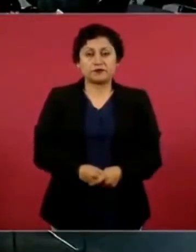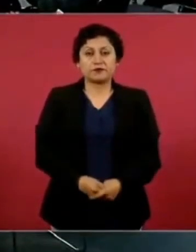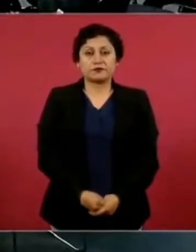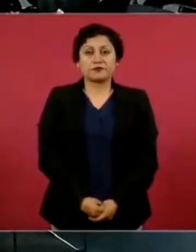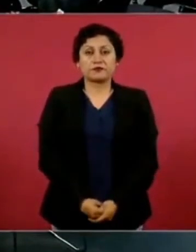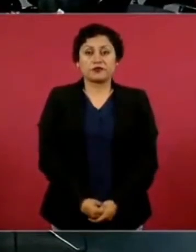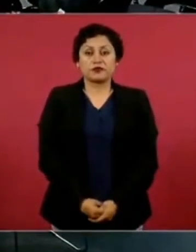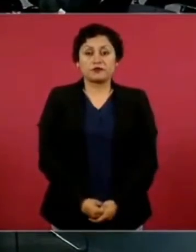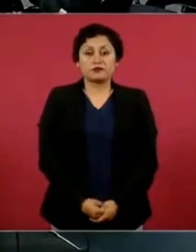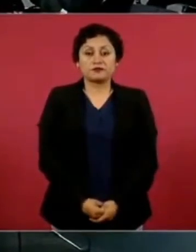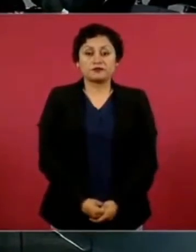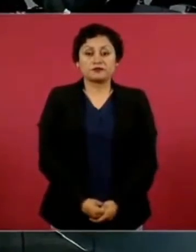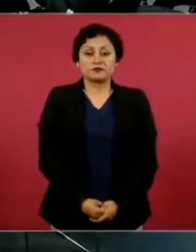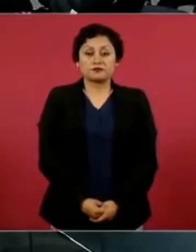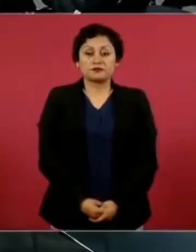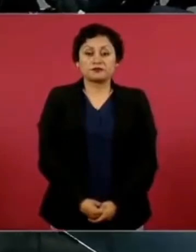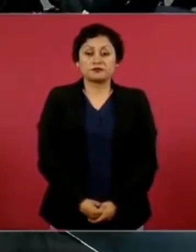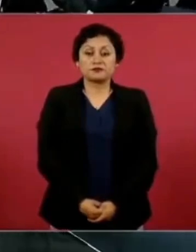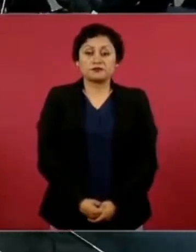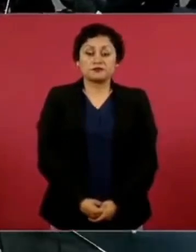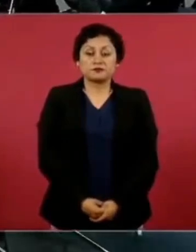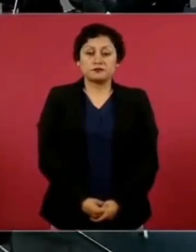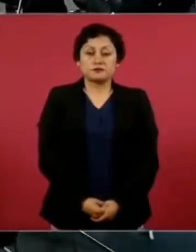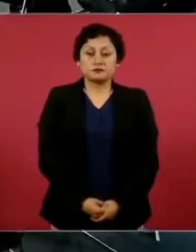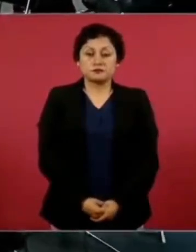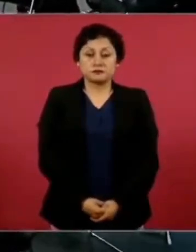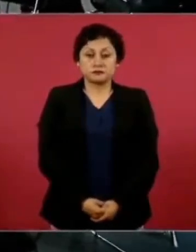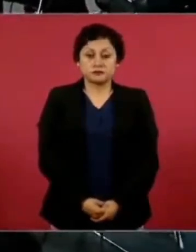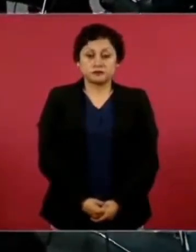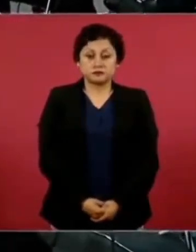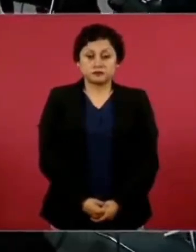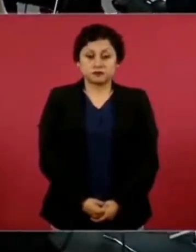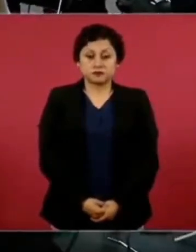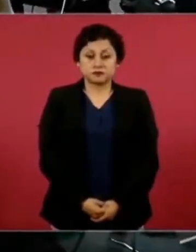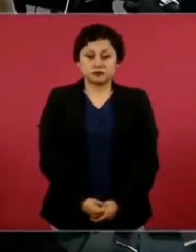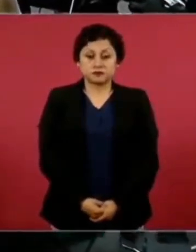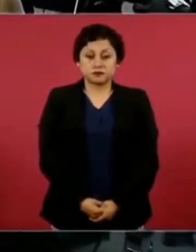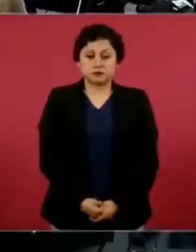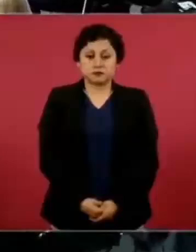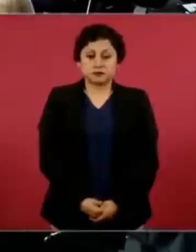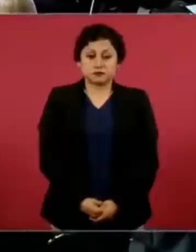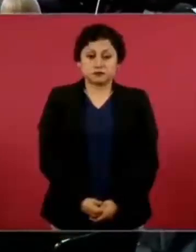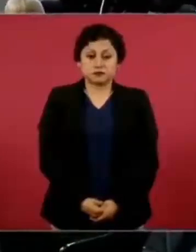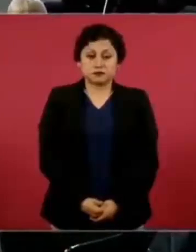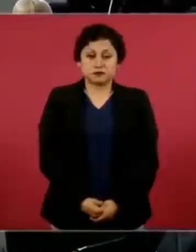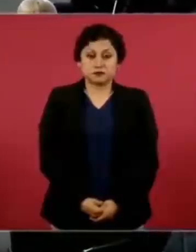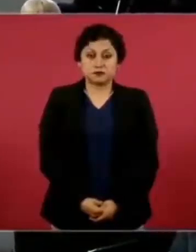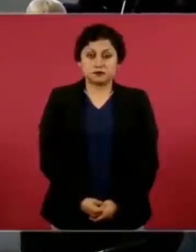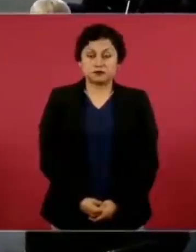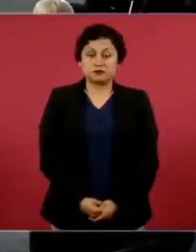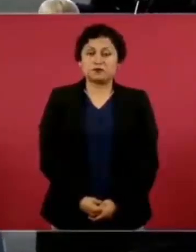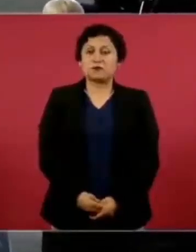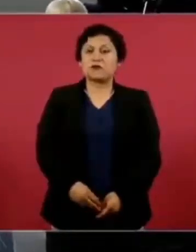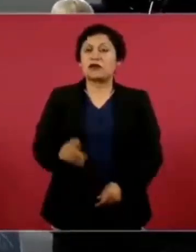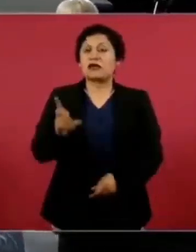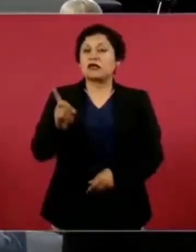35 mil millones. No, es lo que costaría comercialmente, 19 mil 200 costó.